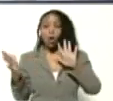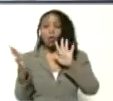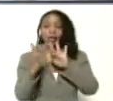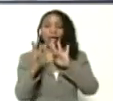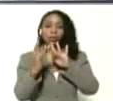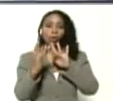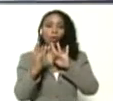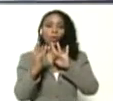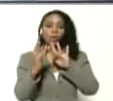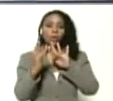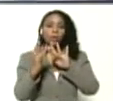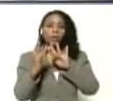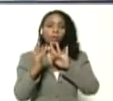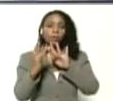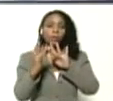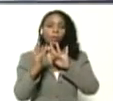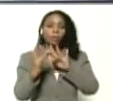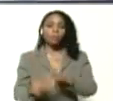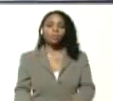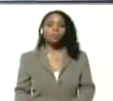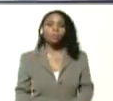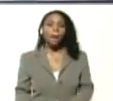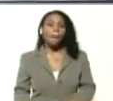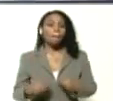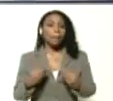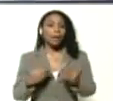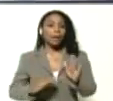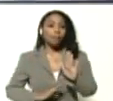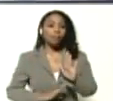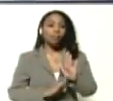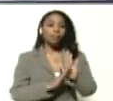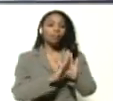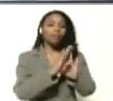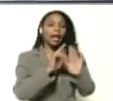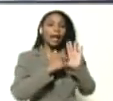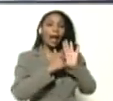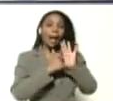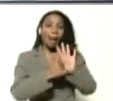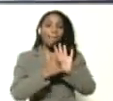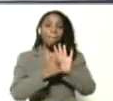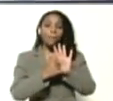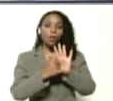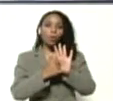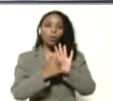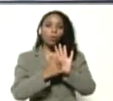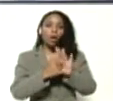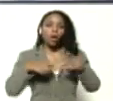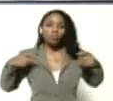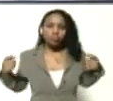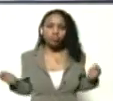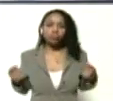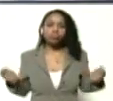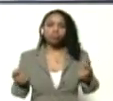interconecten para que surja del ejemplo la motivación